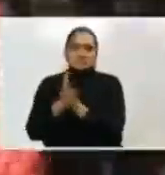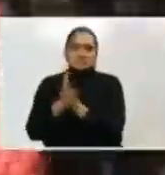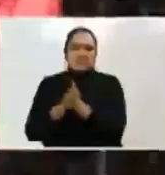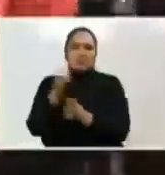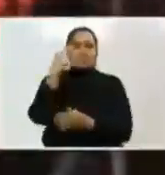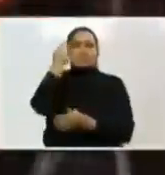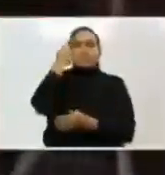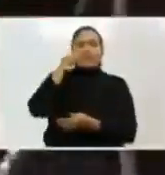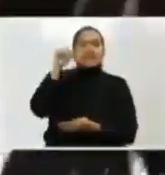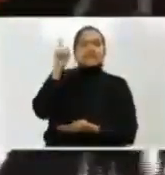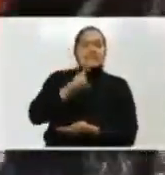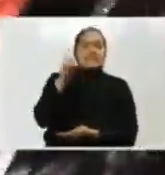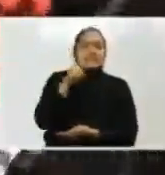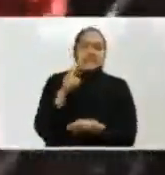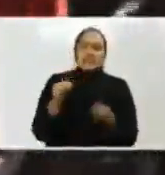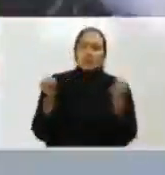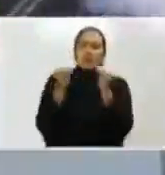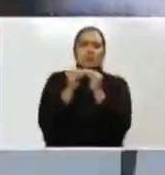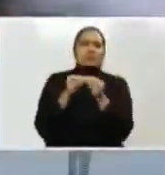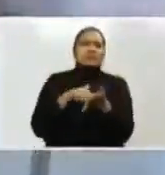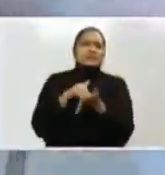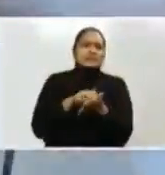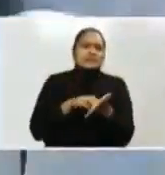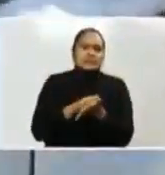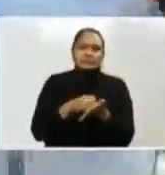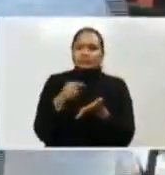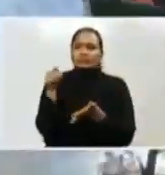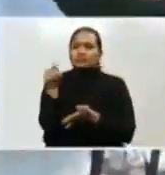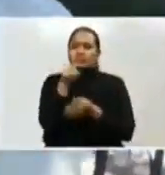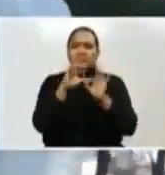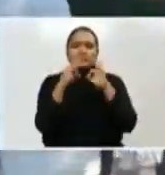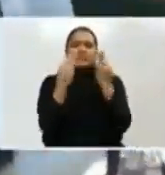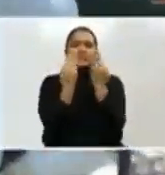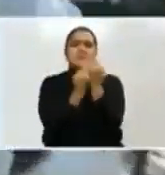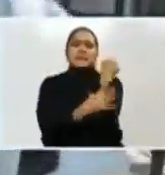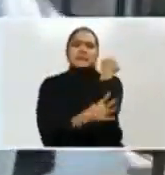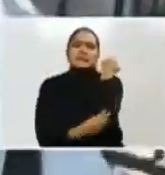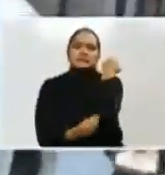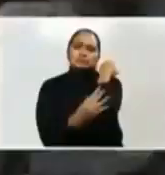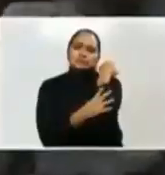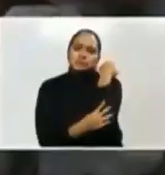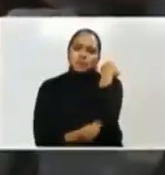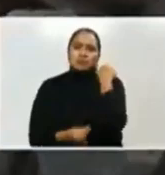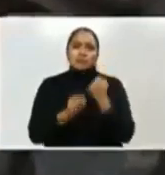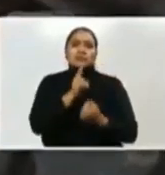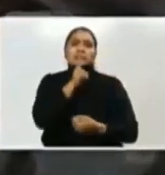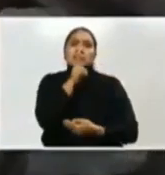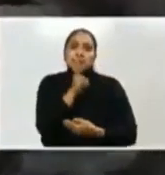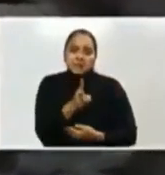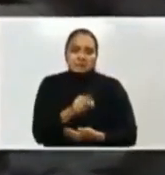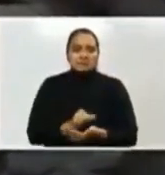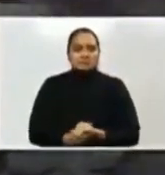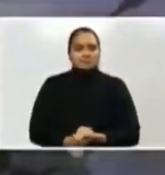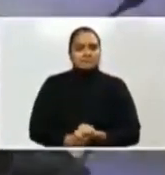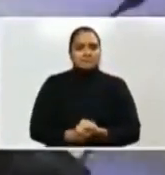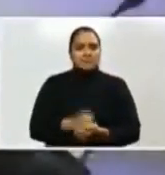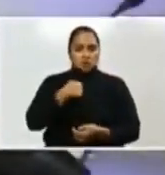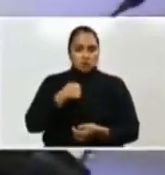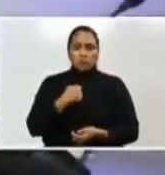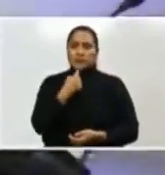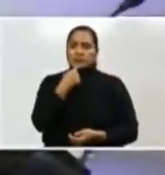necesitados, los más vulnerables. Y voy a repetir la primera instrucción